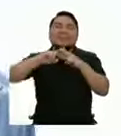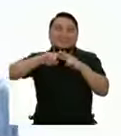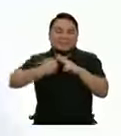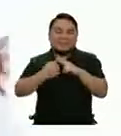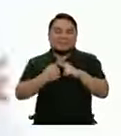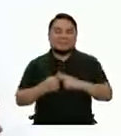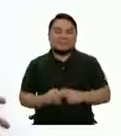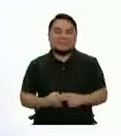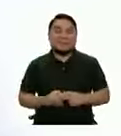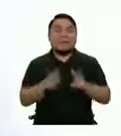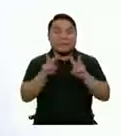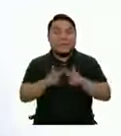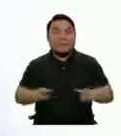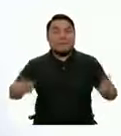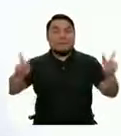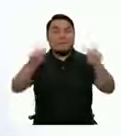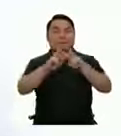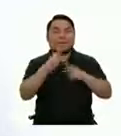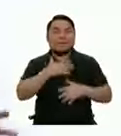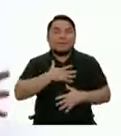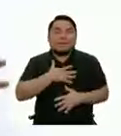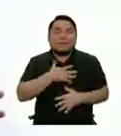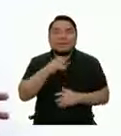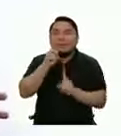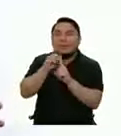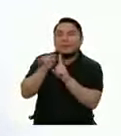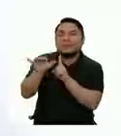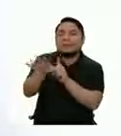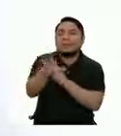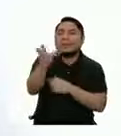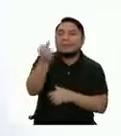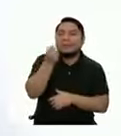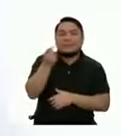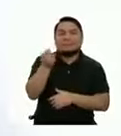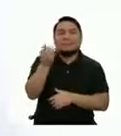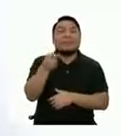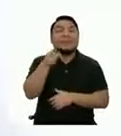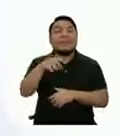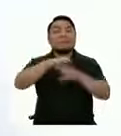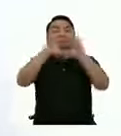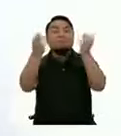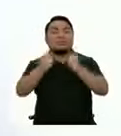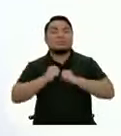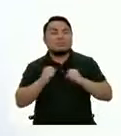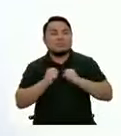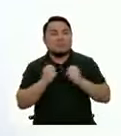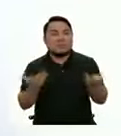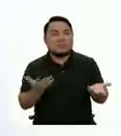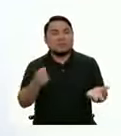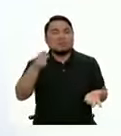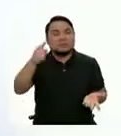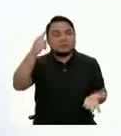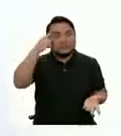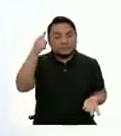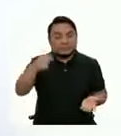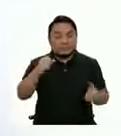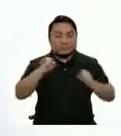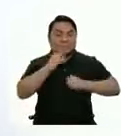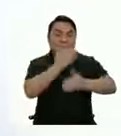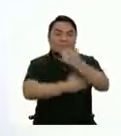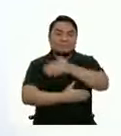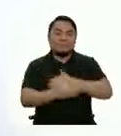¡Comenzamos! Valor de la inspiración Es considerado en el mundo del deporte Y en especial del paralímpico